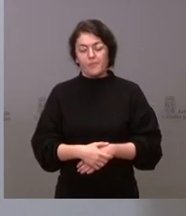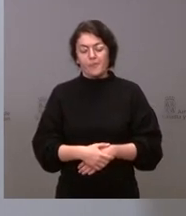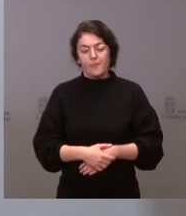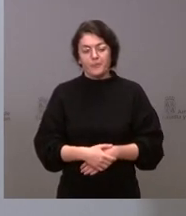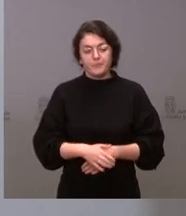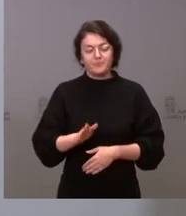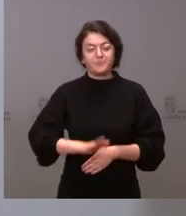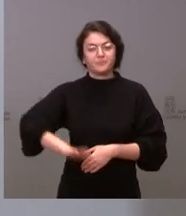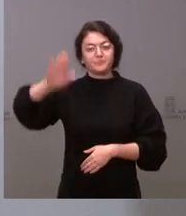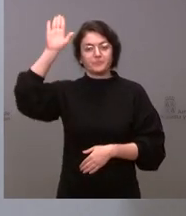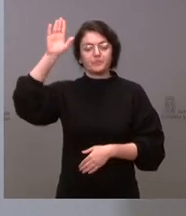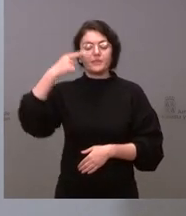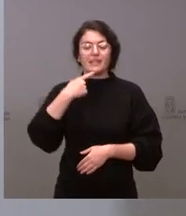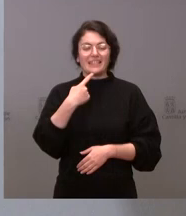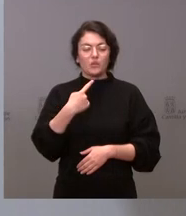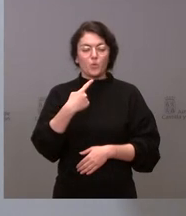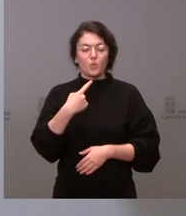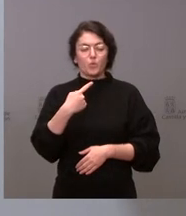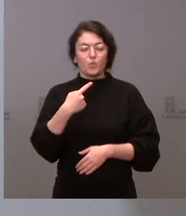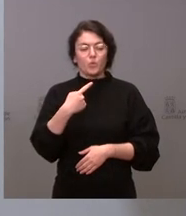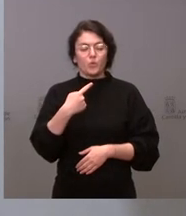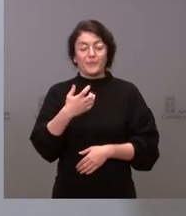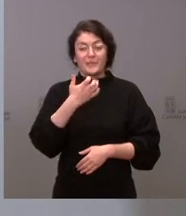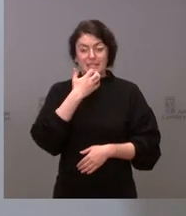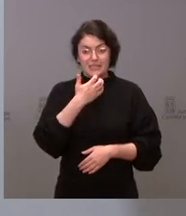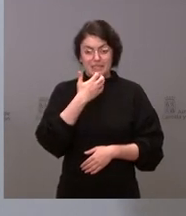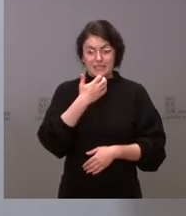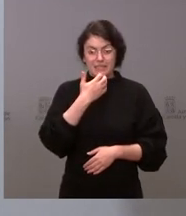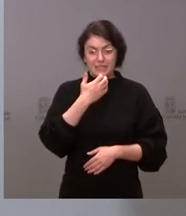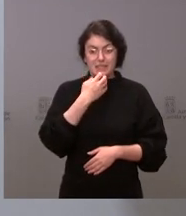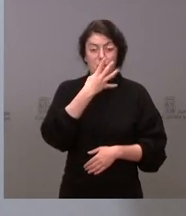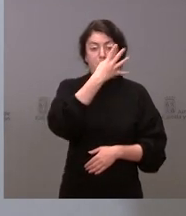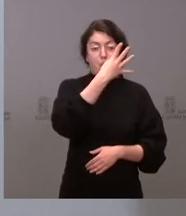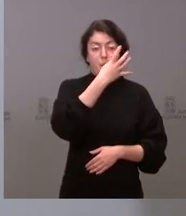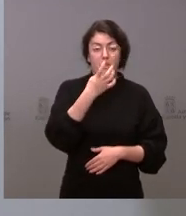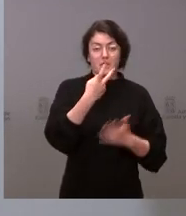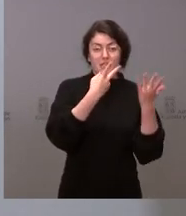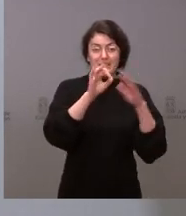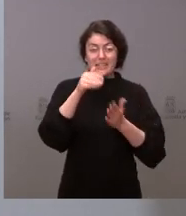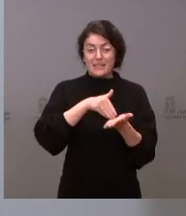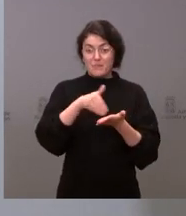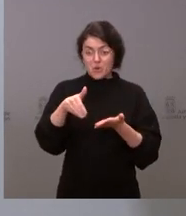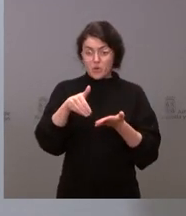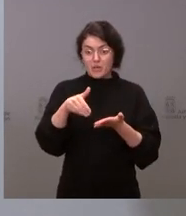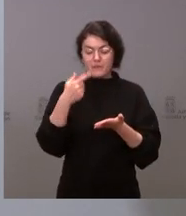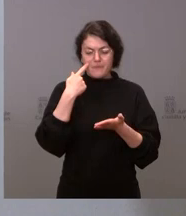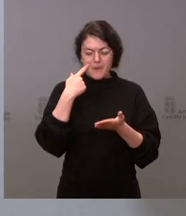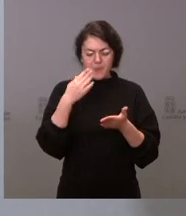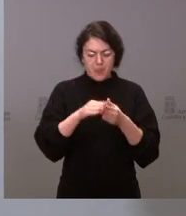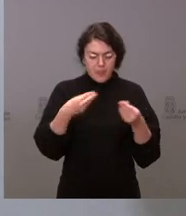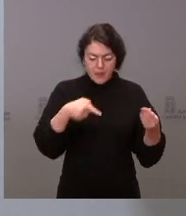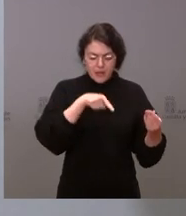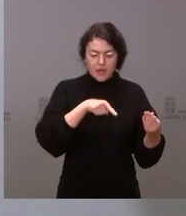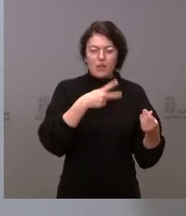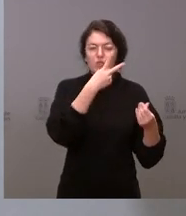Por lo que veo, si nos hablan de 470 millones, veo que aquí figuran 260